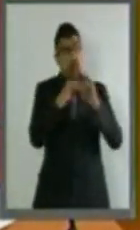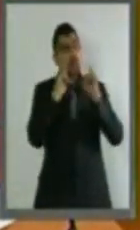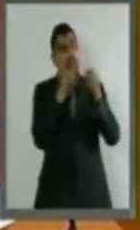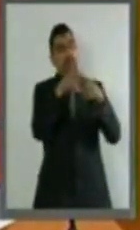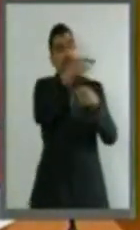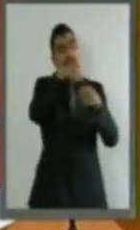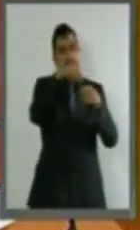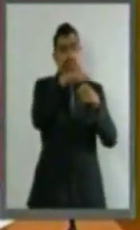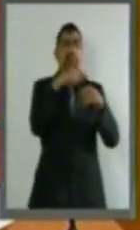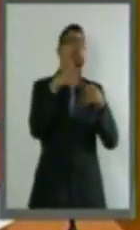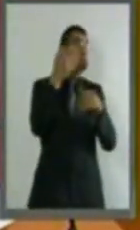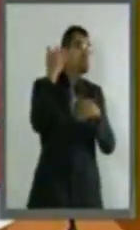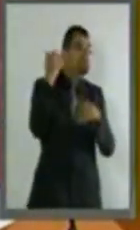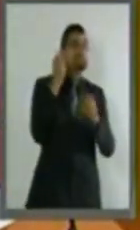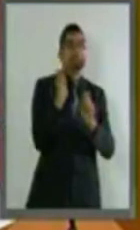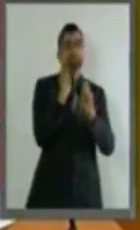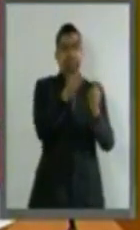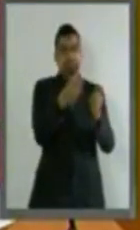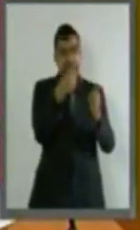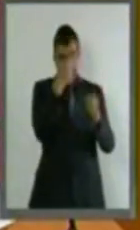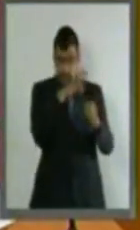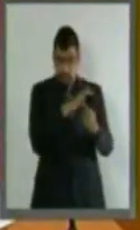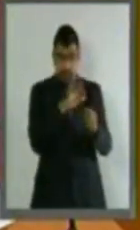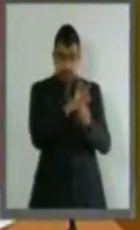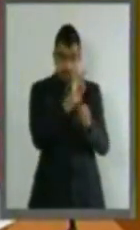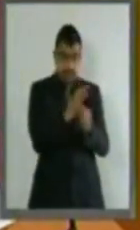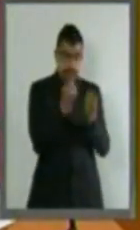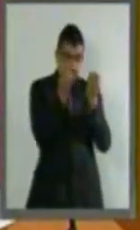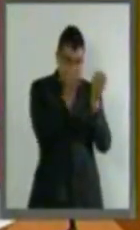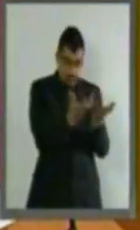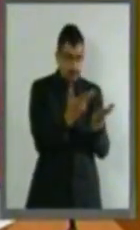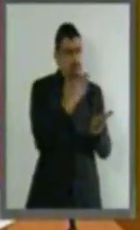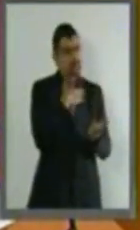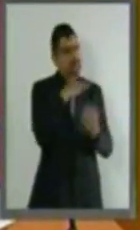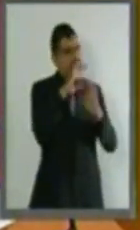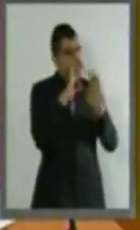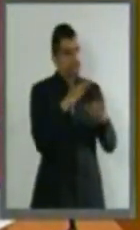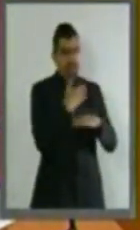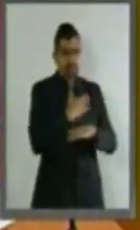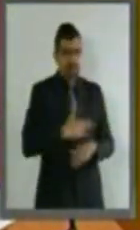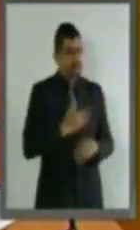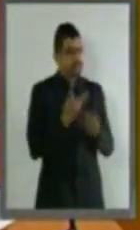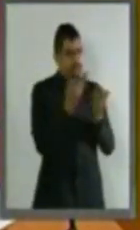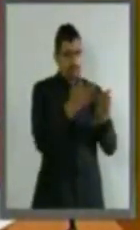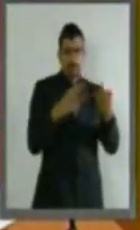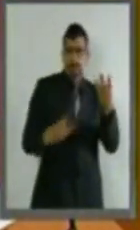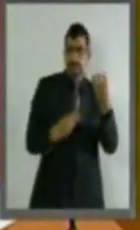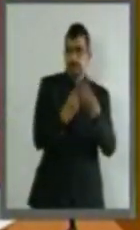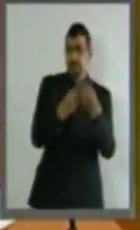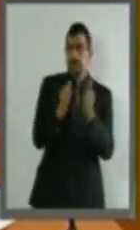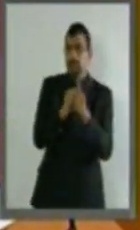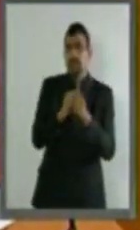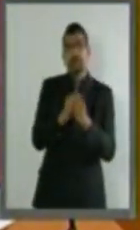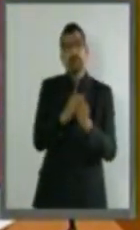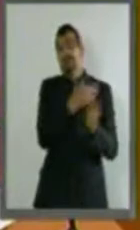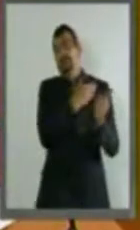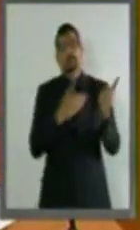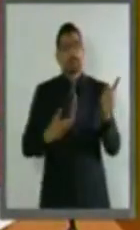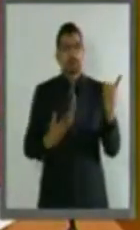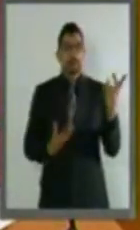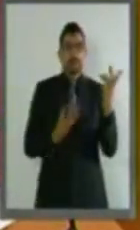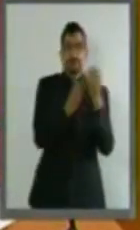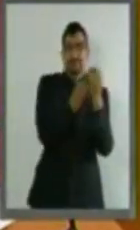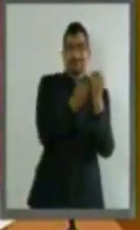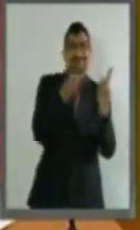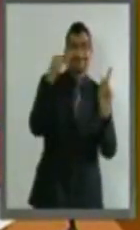arbitraje contaron con facultades jurisdiccionales, estas pertenecían al Poder Ejecutivo, lo